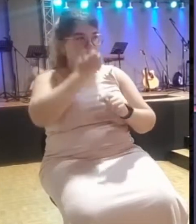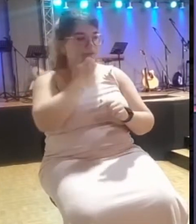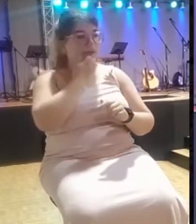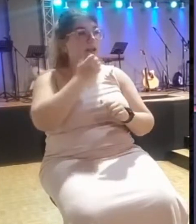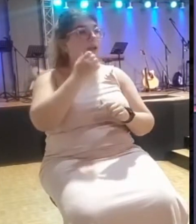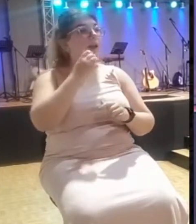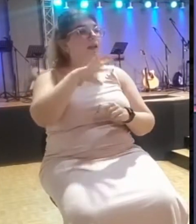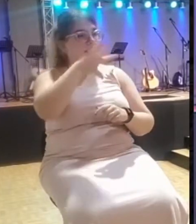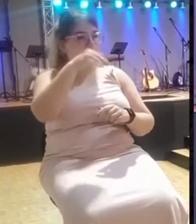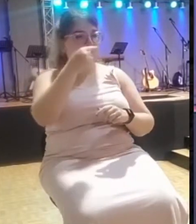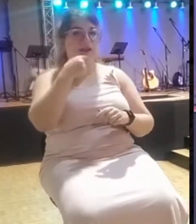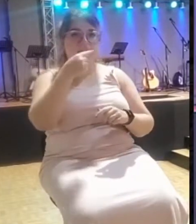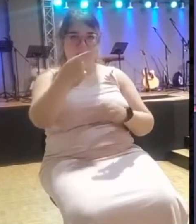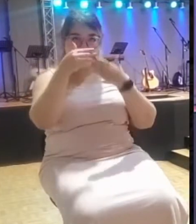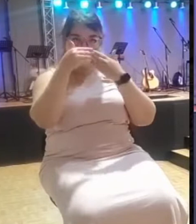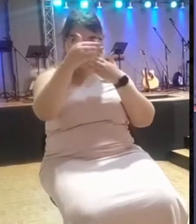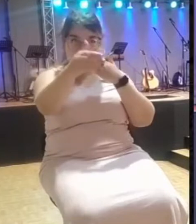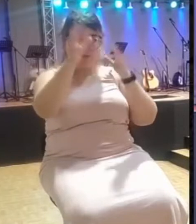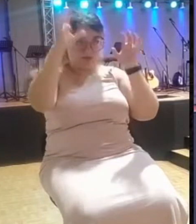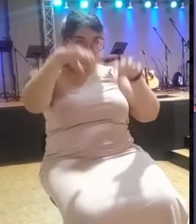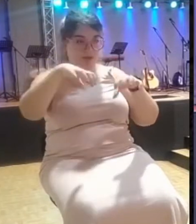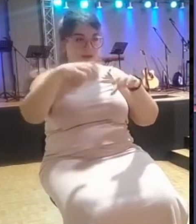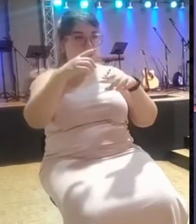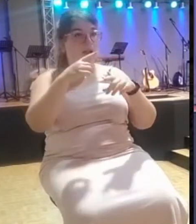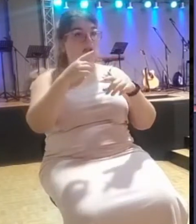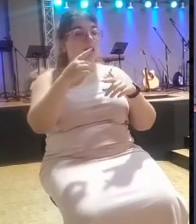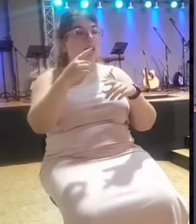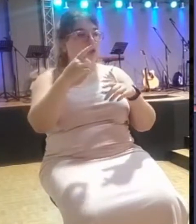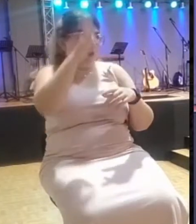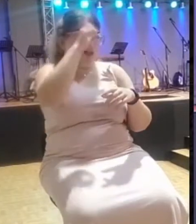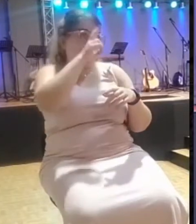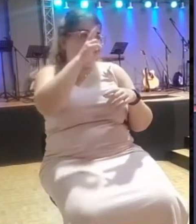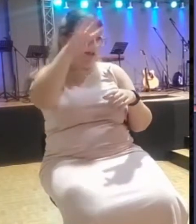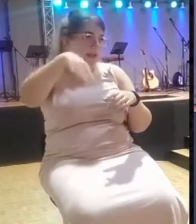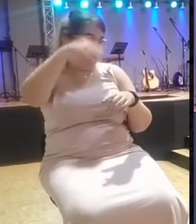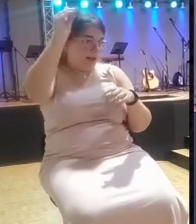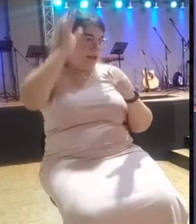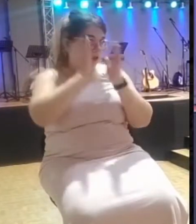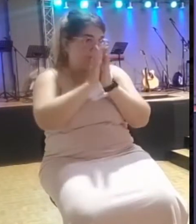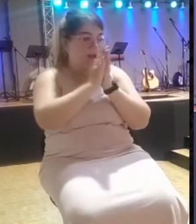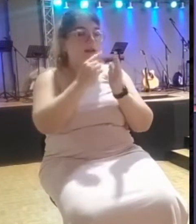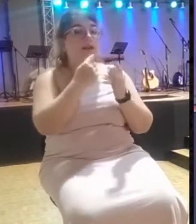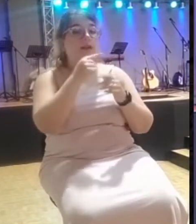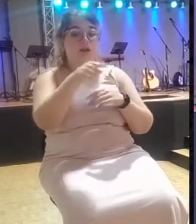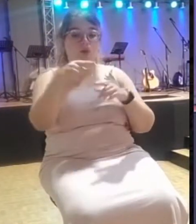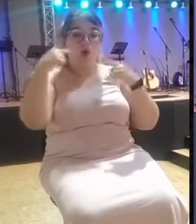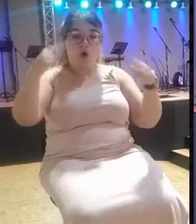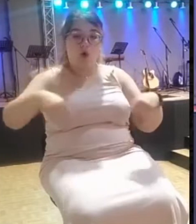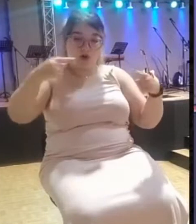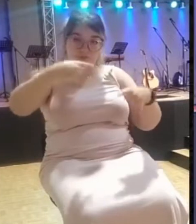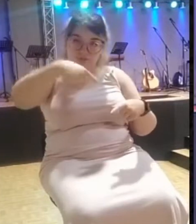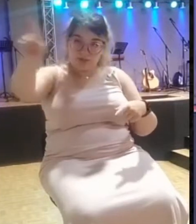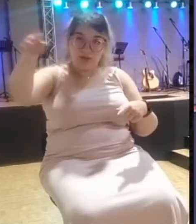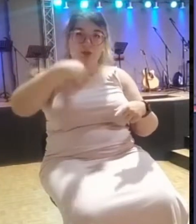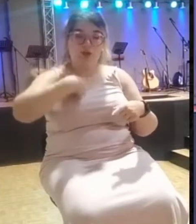Va, porque él iba a orar, porque Dios ya le había mandado. Unge tu carro, vete que voy a orar y va a llover.